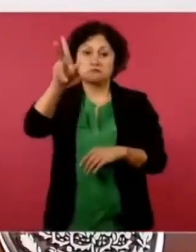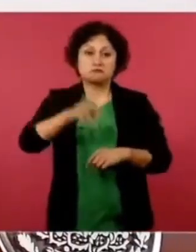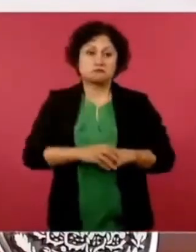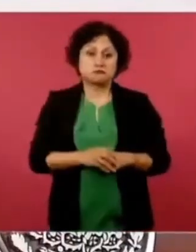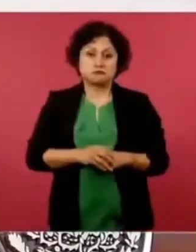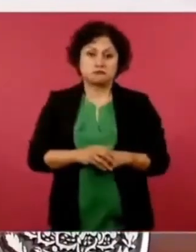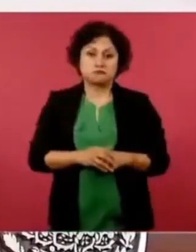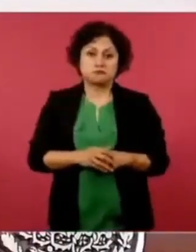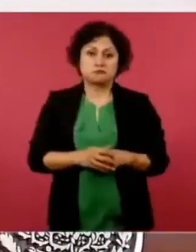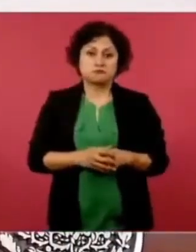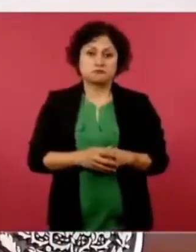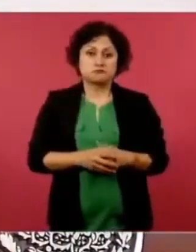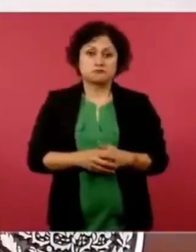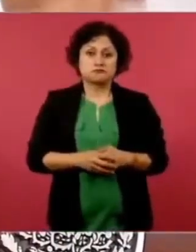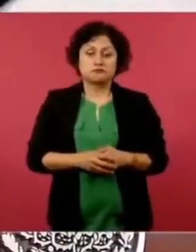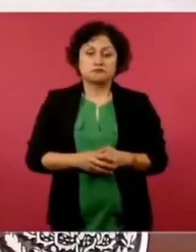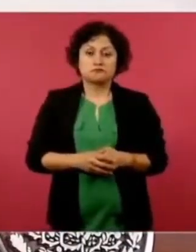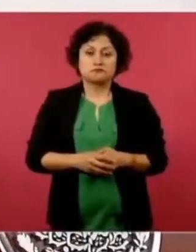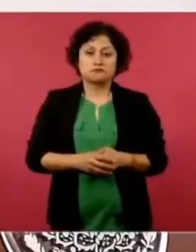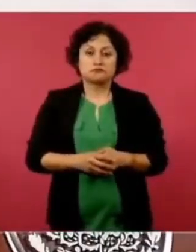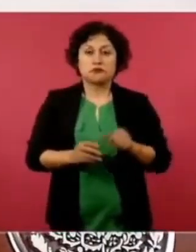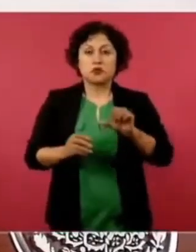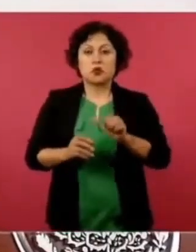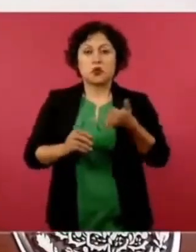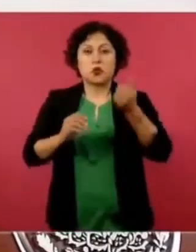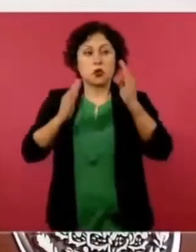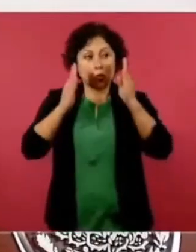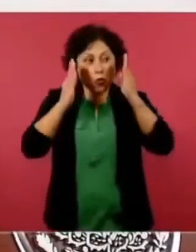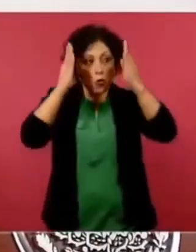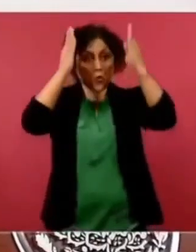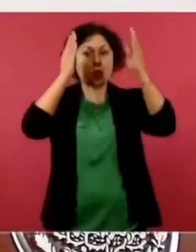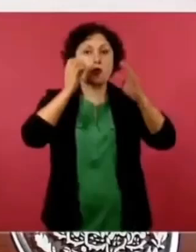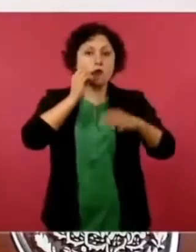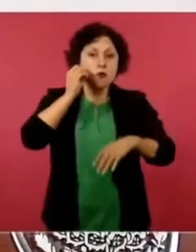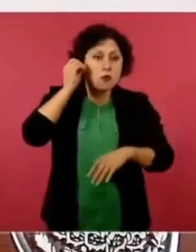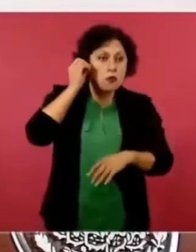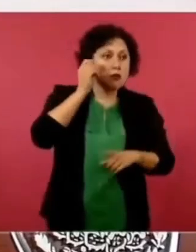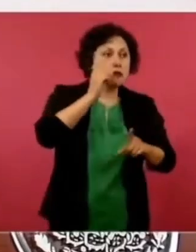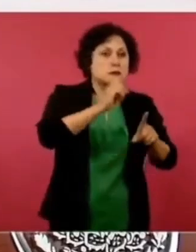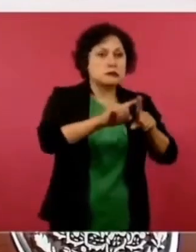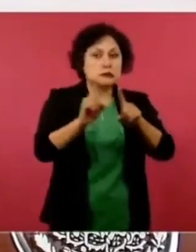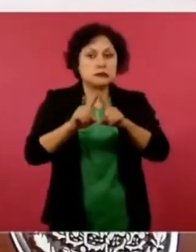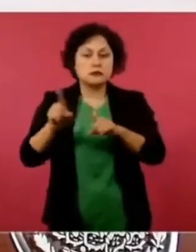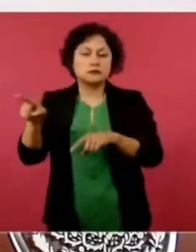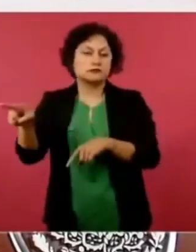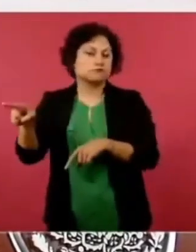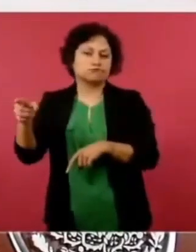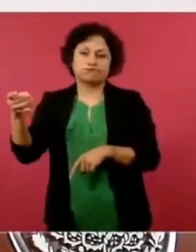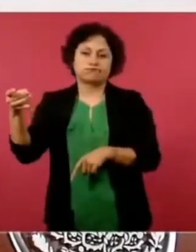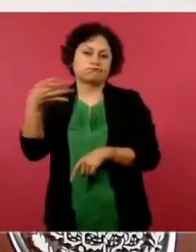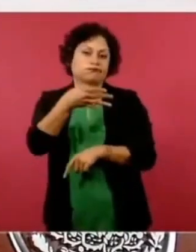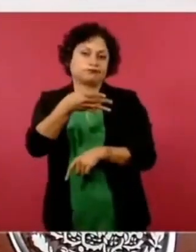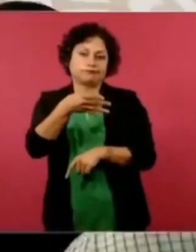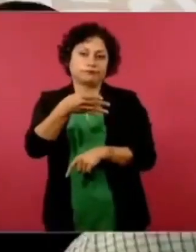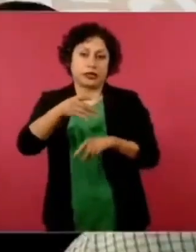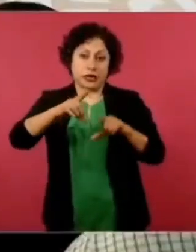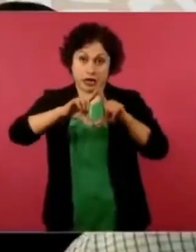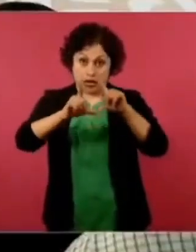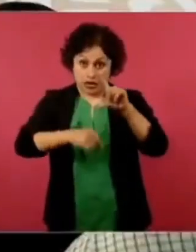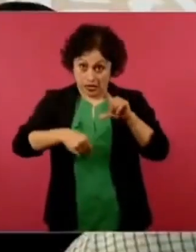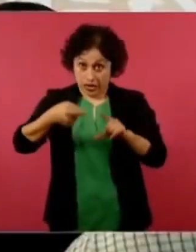a muchos obispos y cardenales de México y de América Latina.